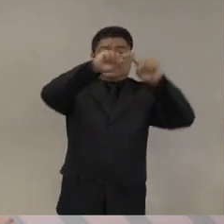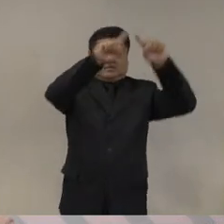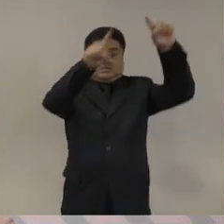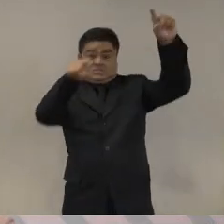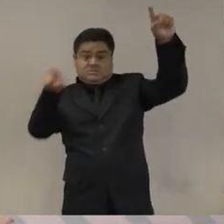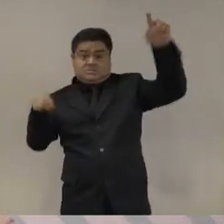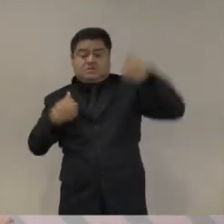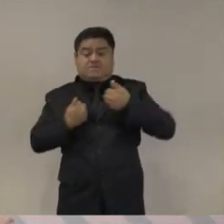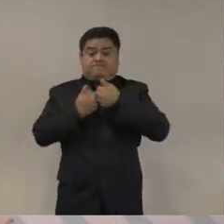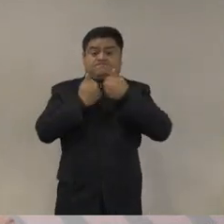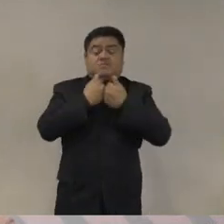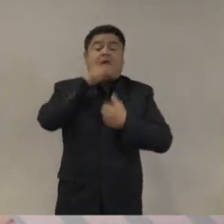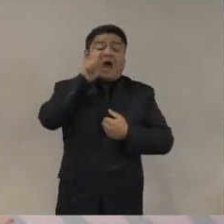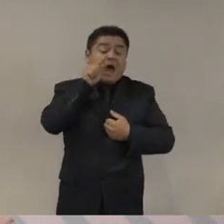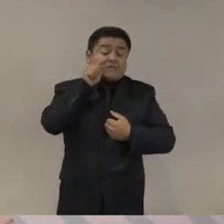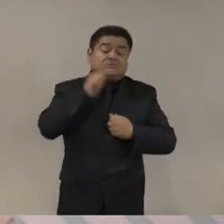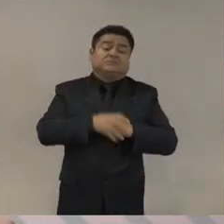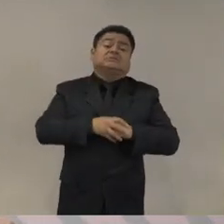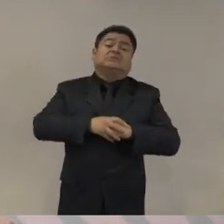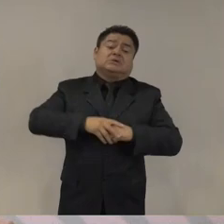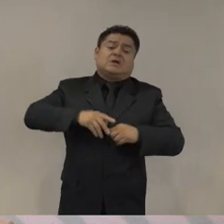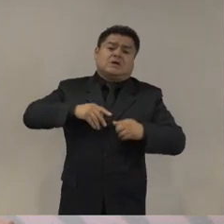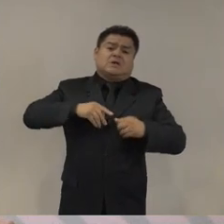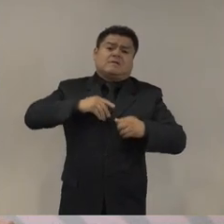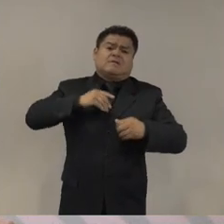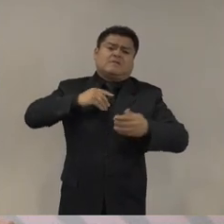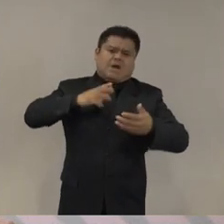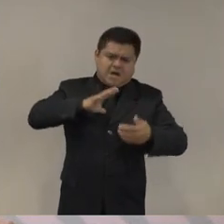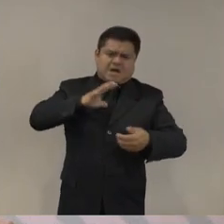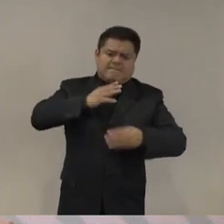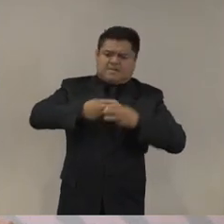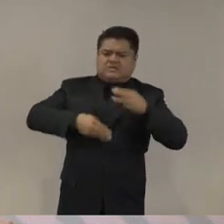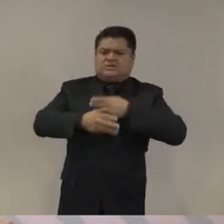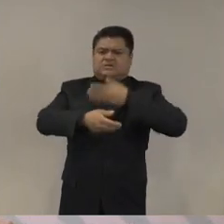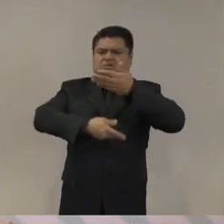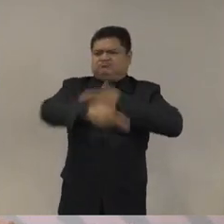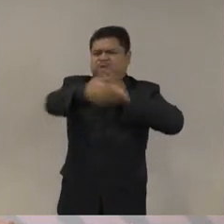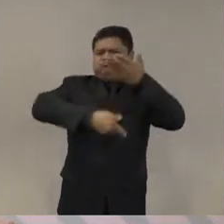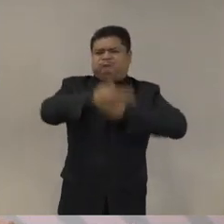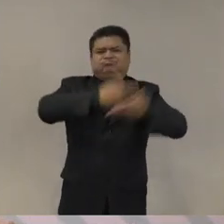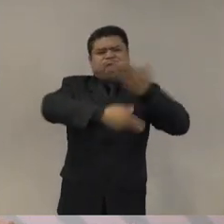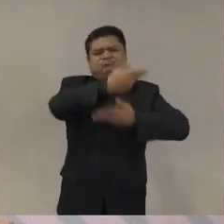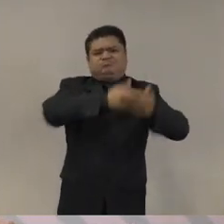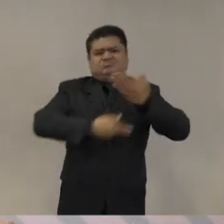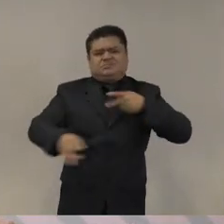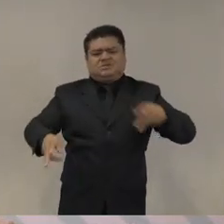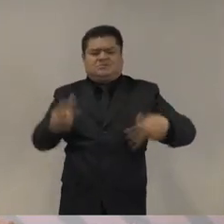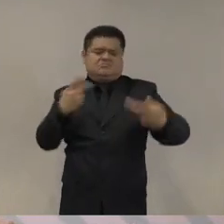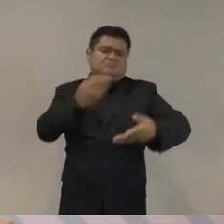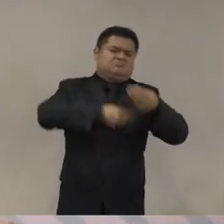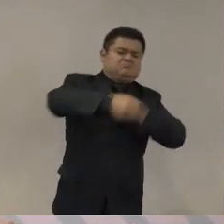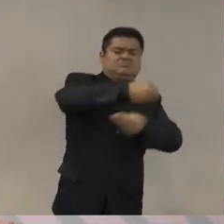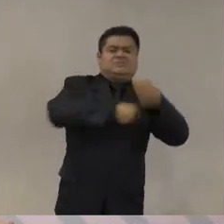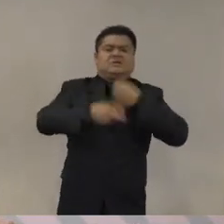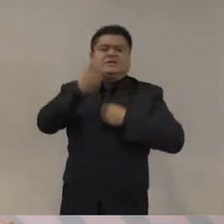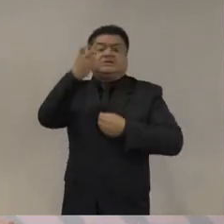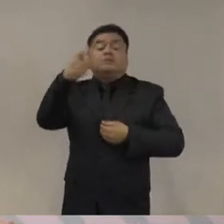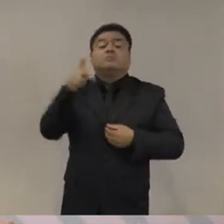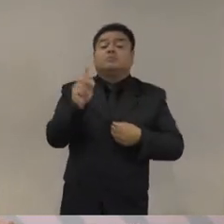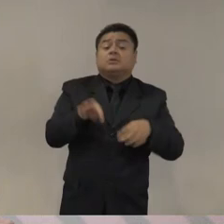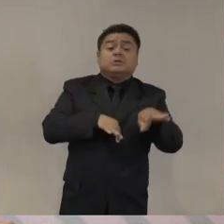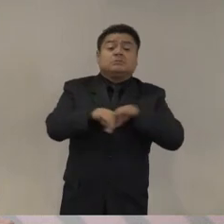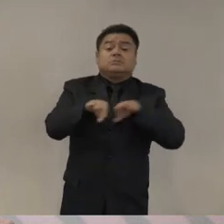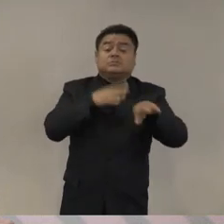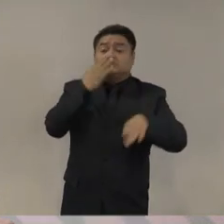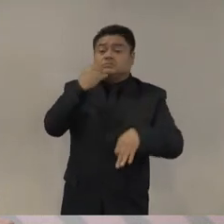pero también había una muy pobre generación de empleos que estaba generando el caldo de cultivo